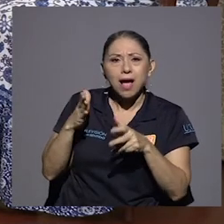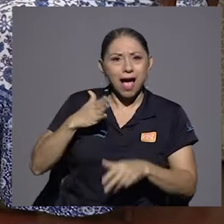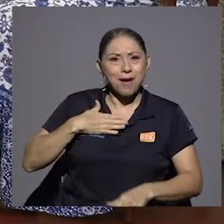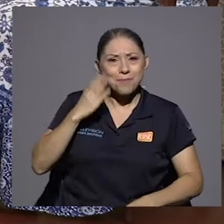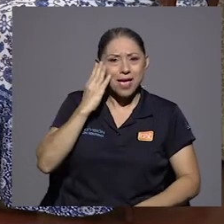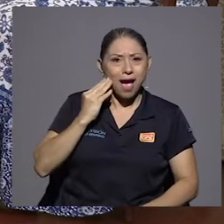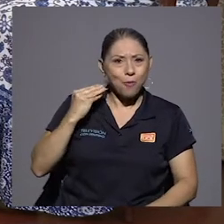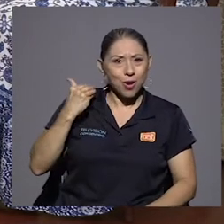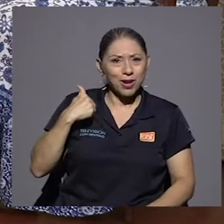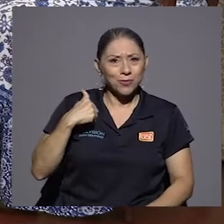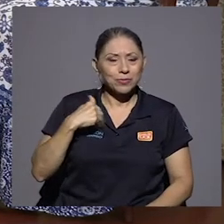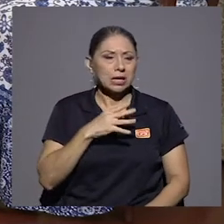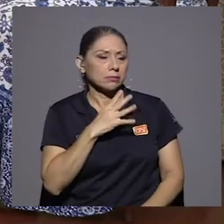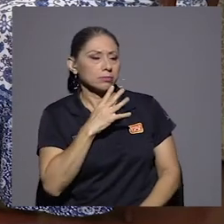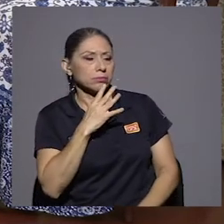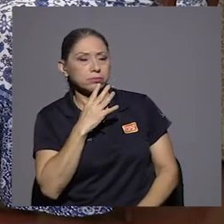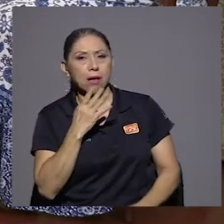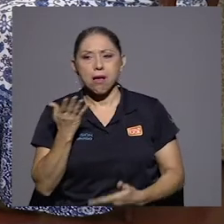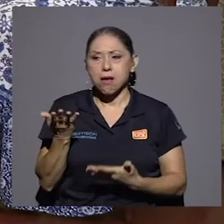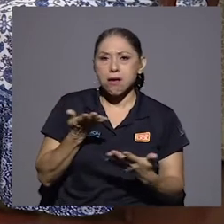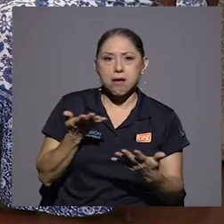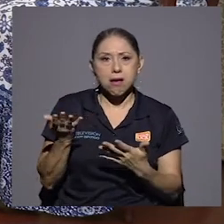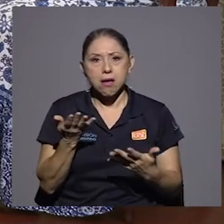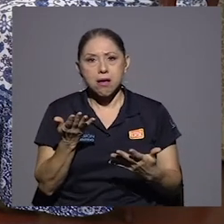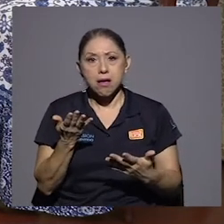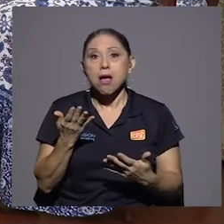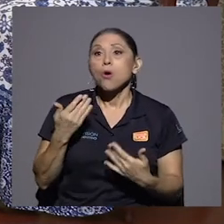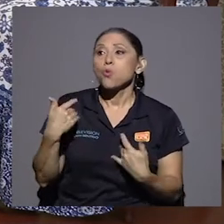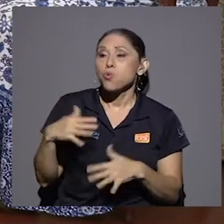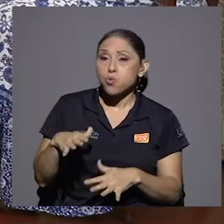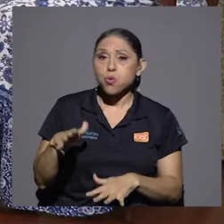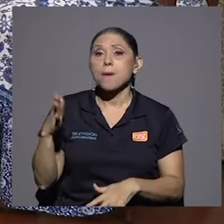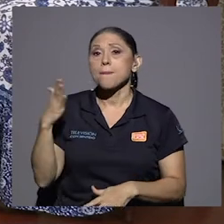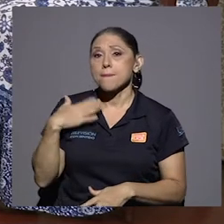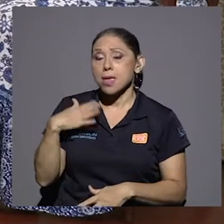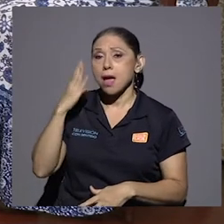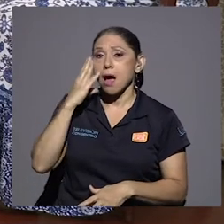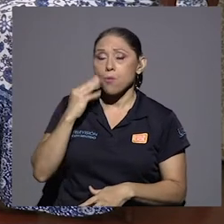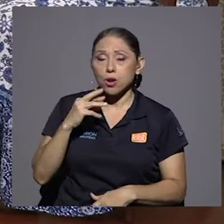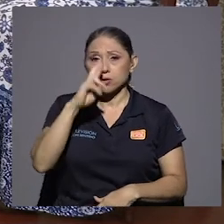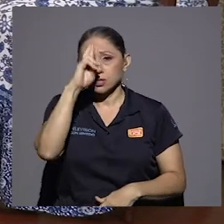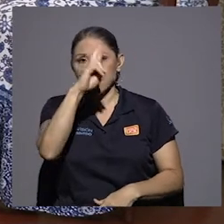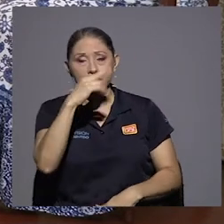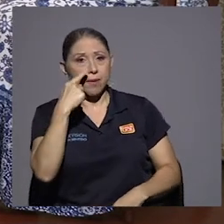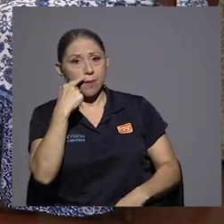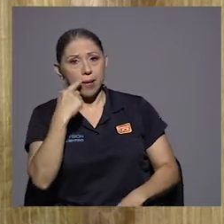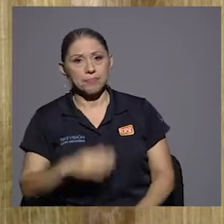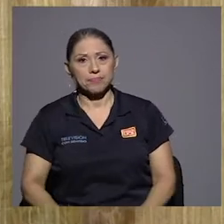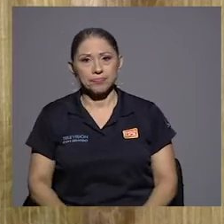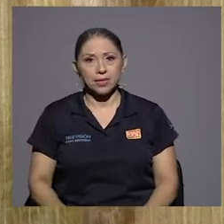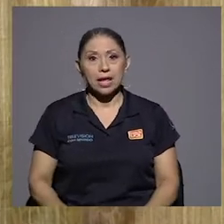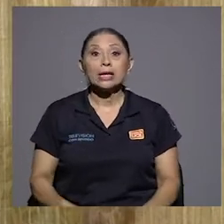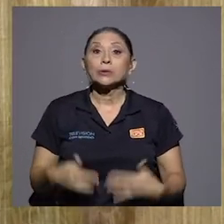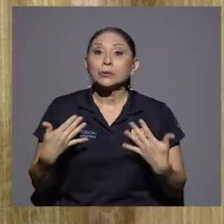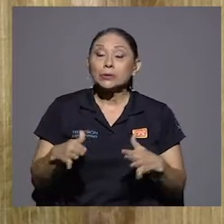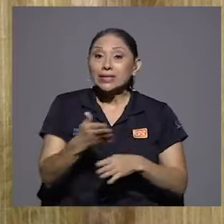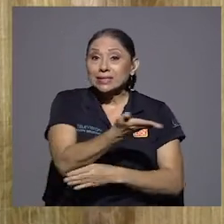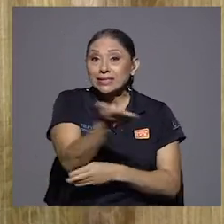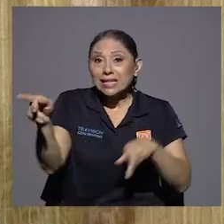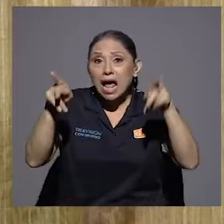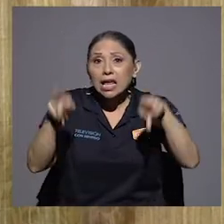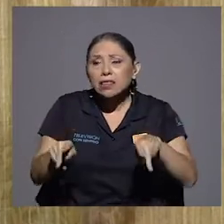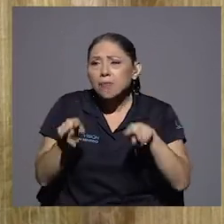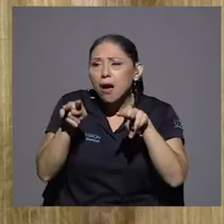Mi abuelo respetaba mucho a mi papá. Es algo que considero, doña María Rosario, que la gente va a poder apreciar mucho en esta entrevista.